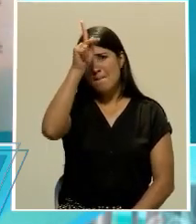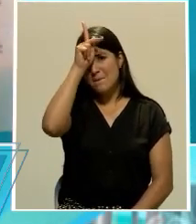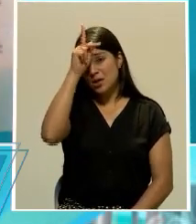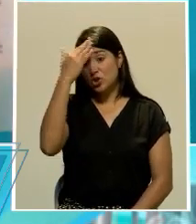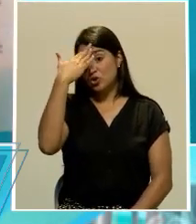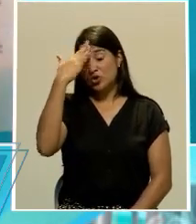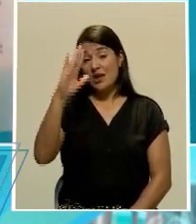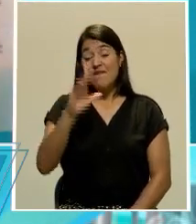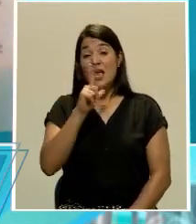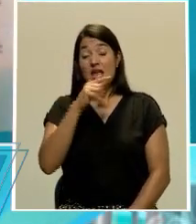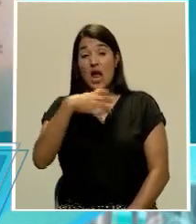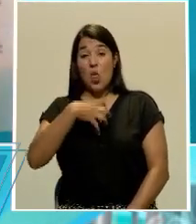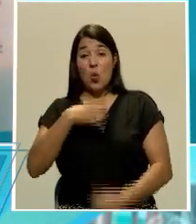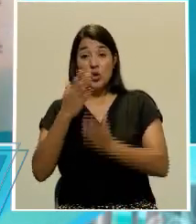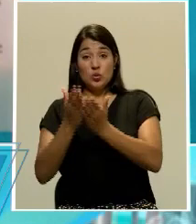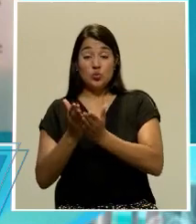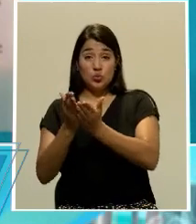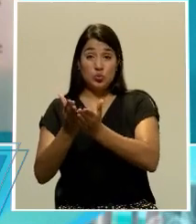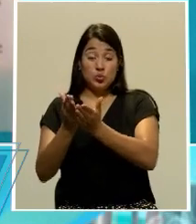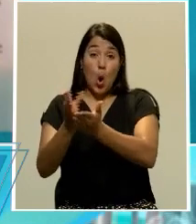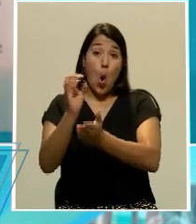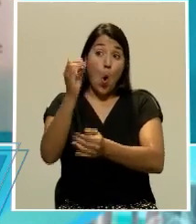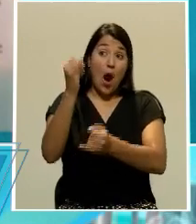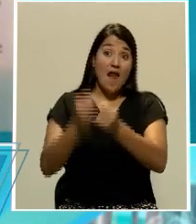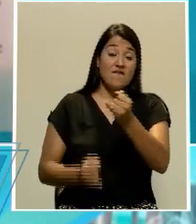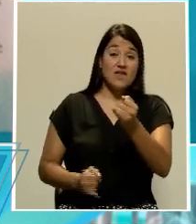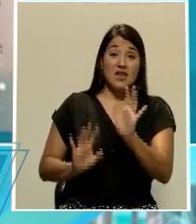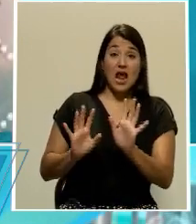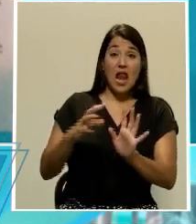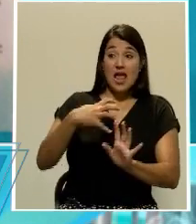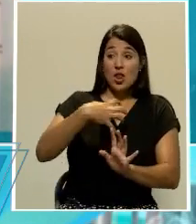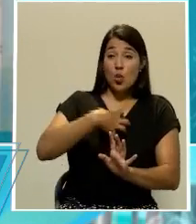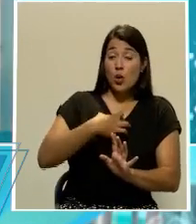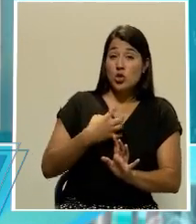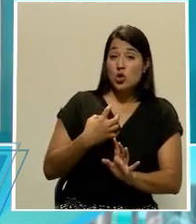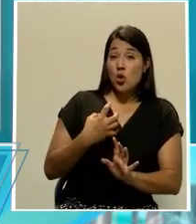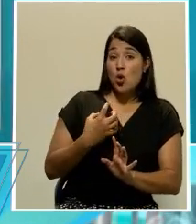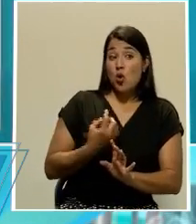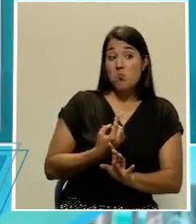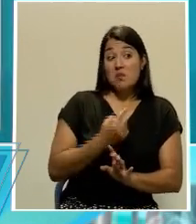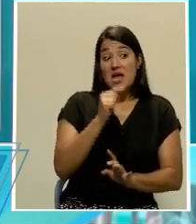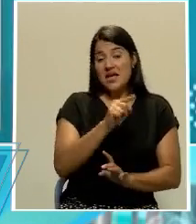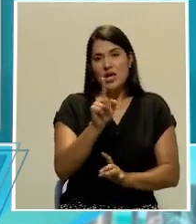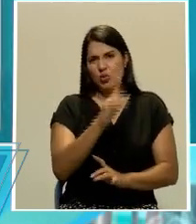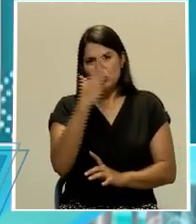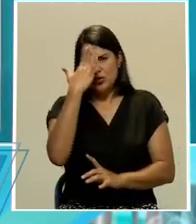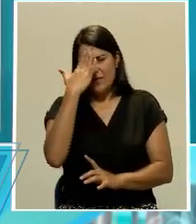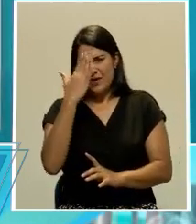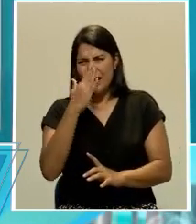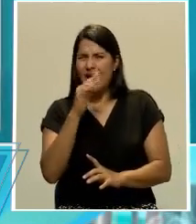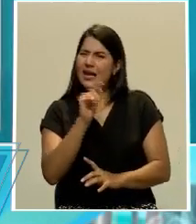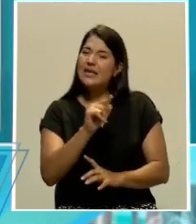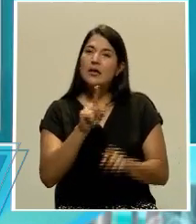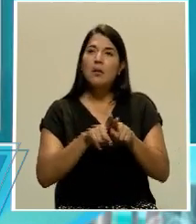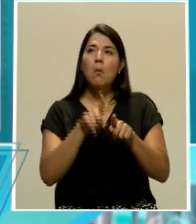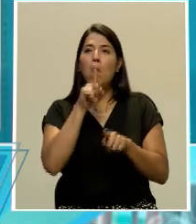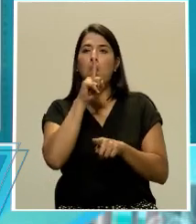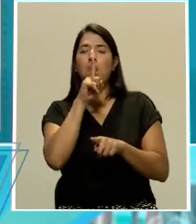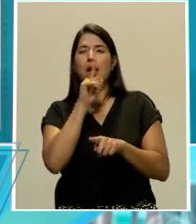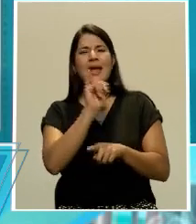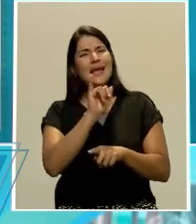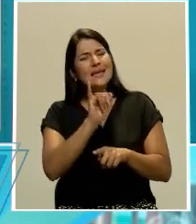dueño, o terminó siendo el dueño alguien que no se escudriñó lo suficiente, y causó una serie de salidas también. Esta